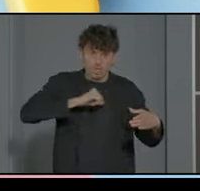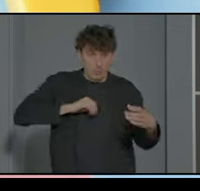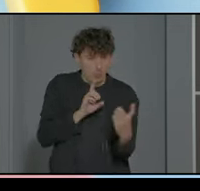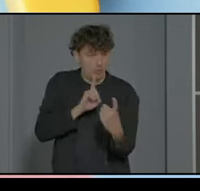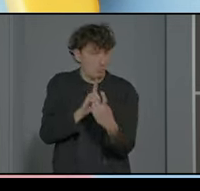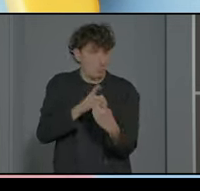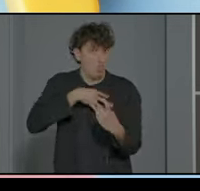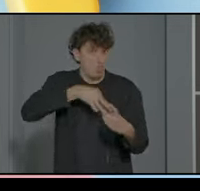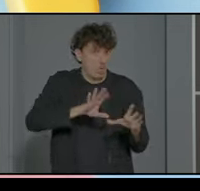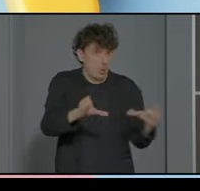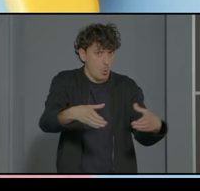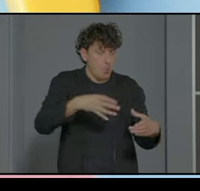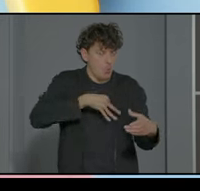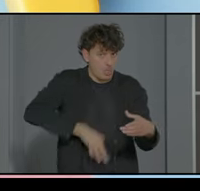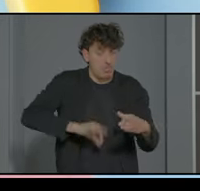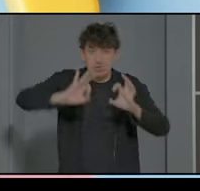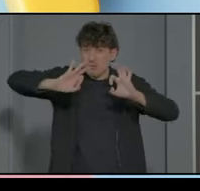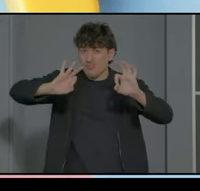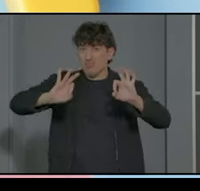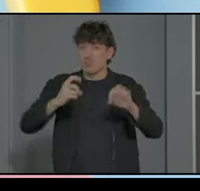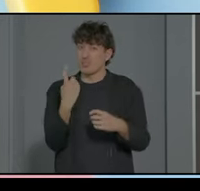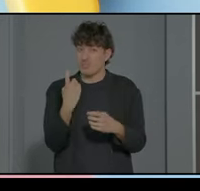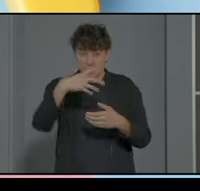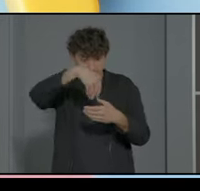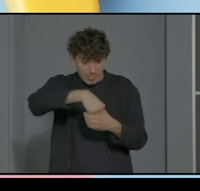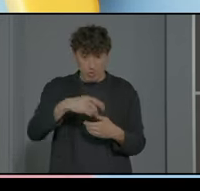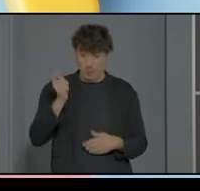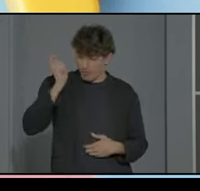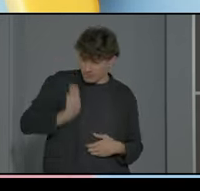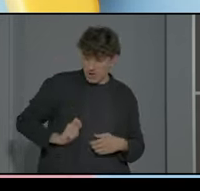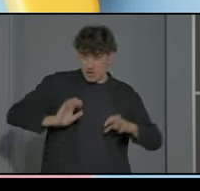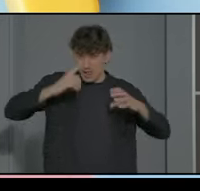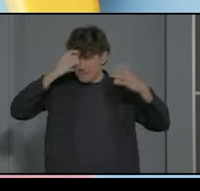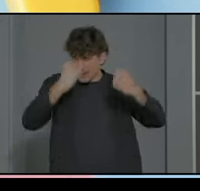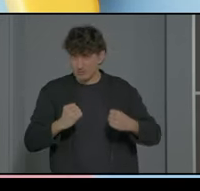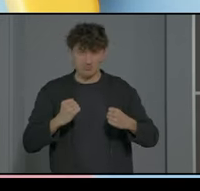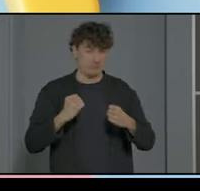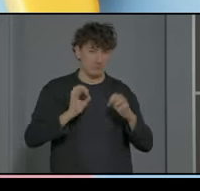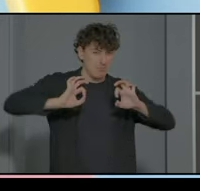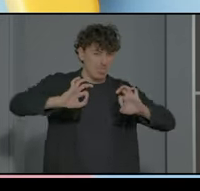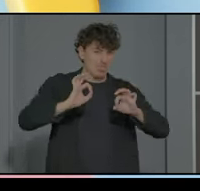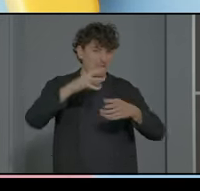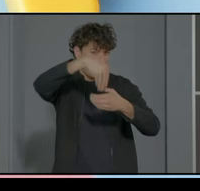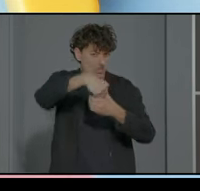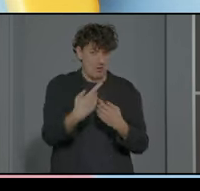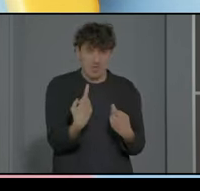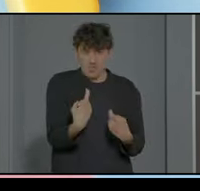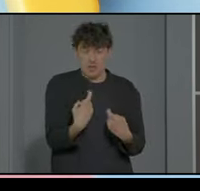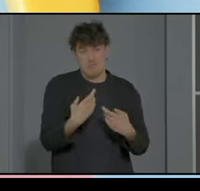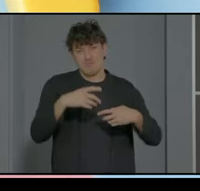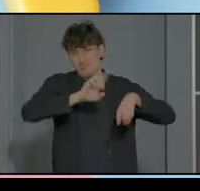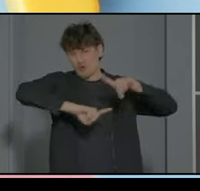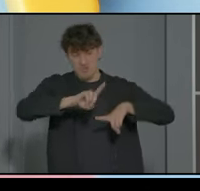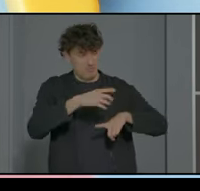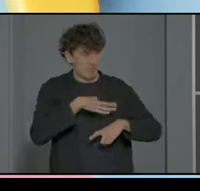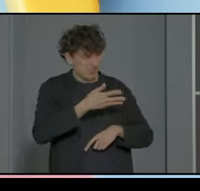y está especializada porque tiene que tener profesionales especializados y a veces ese es el problema mejor en muchos en algunos coles donde es bueno